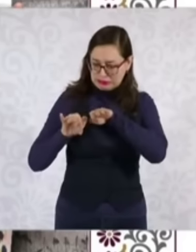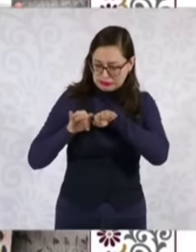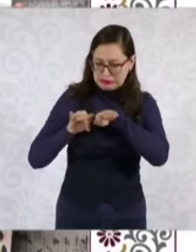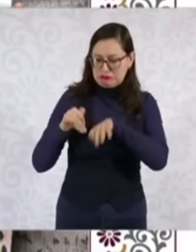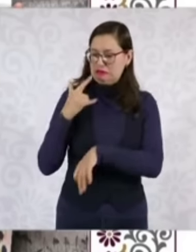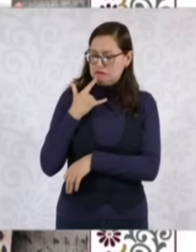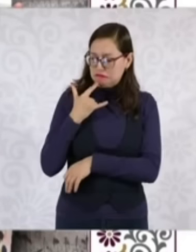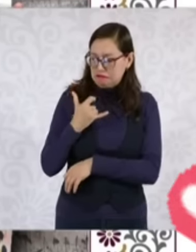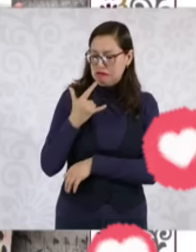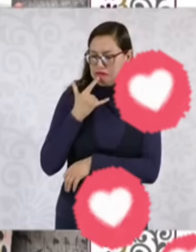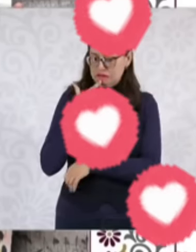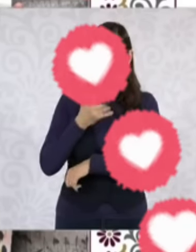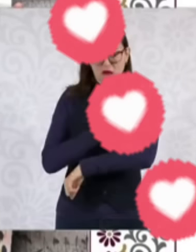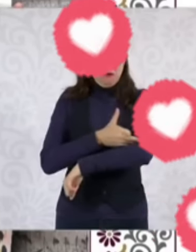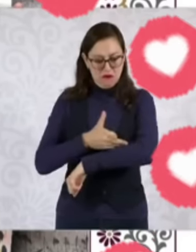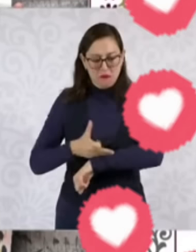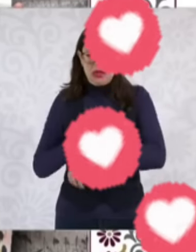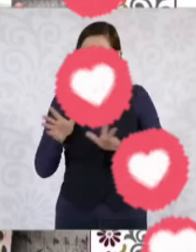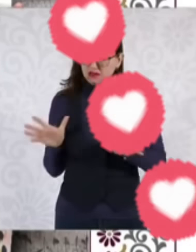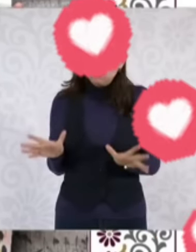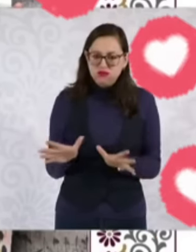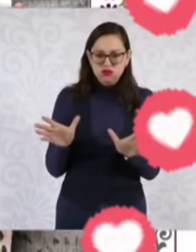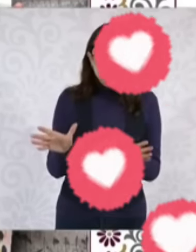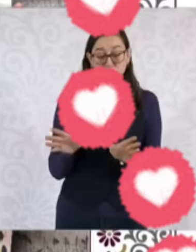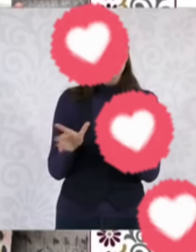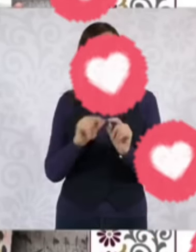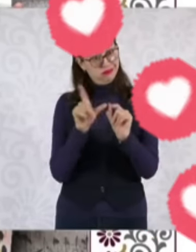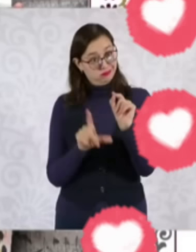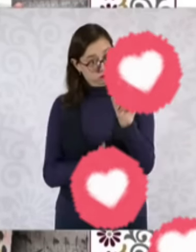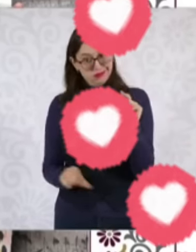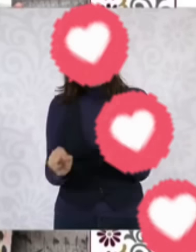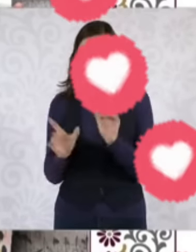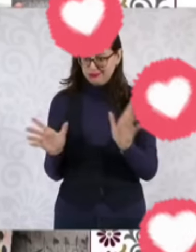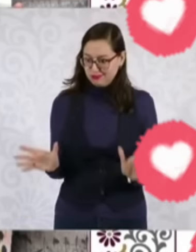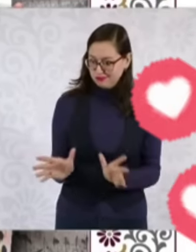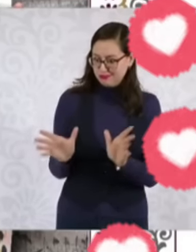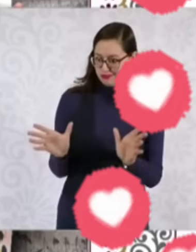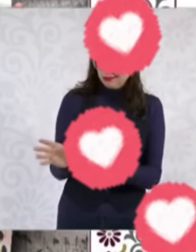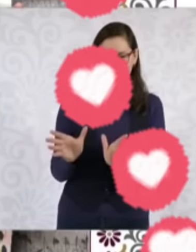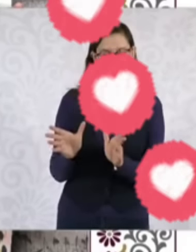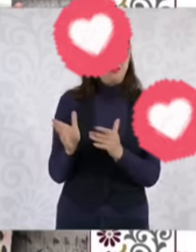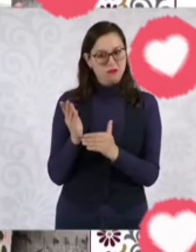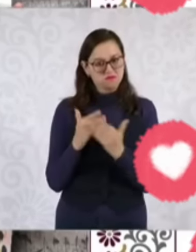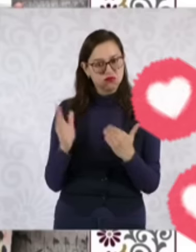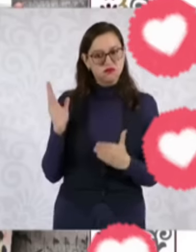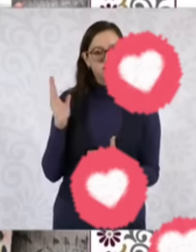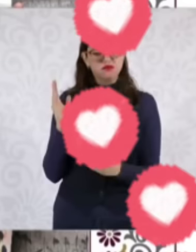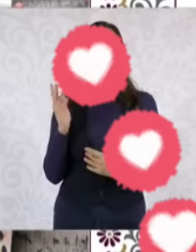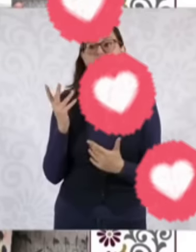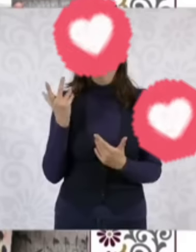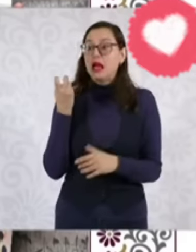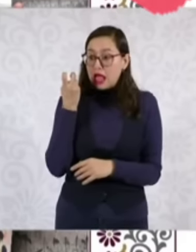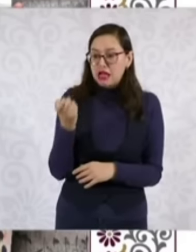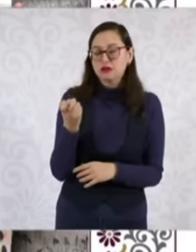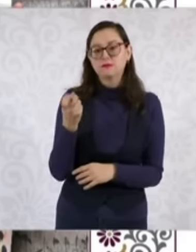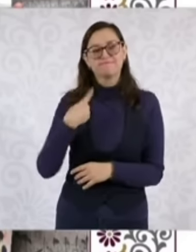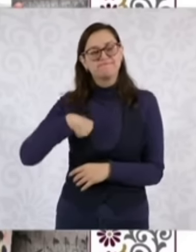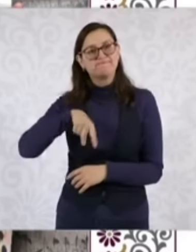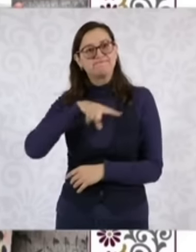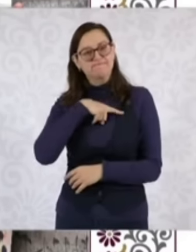esfuerzo por sacar adelante a la familia y a la nación. Y queremos con este programa, con esta pensión,